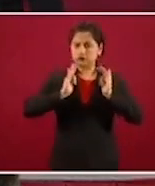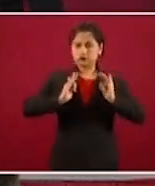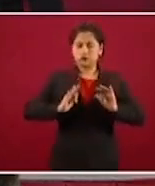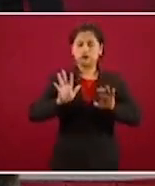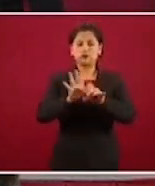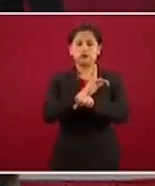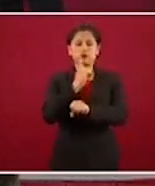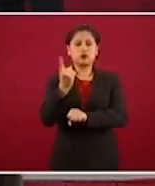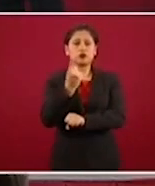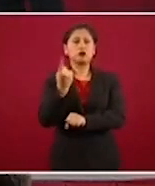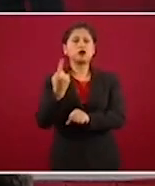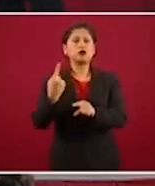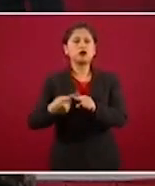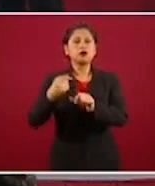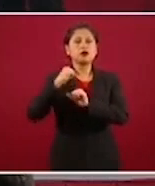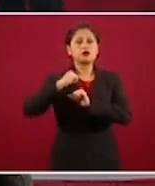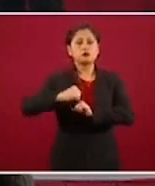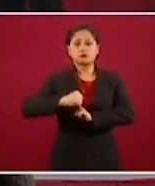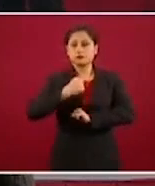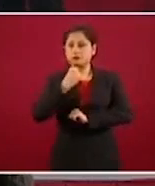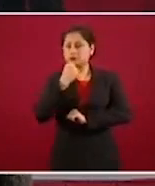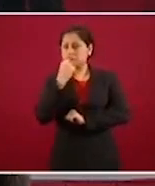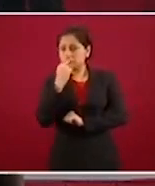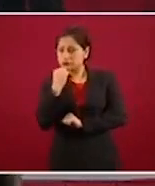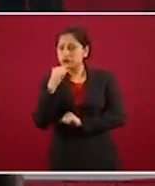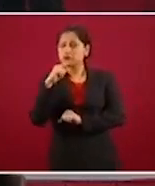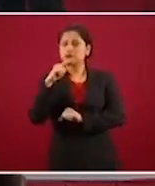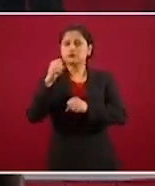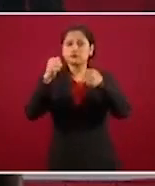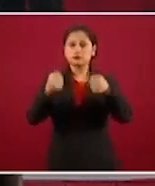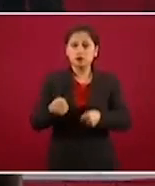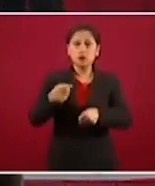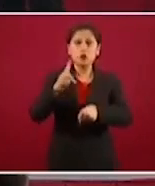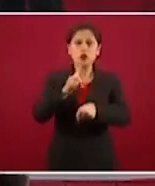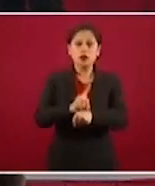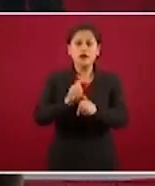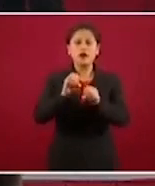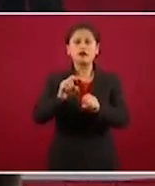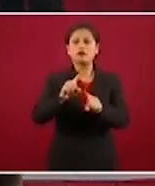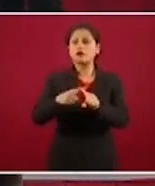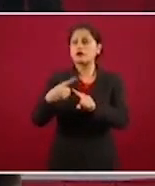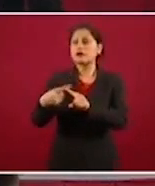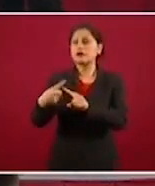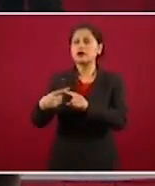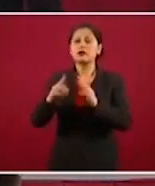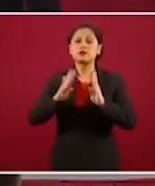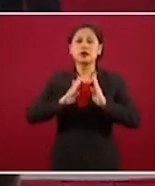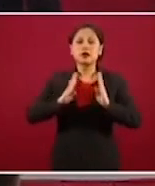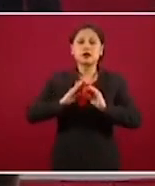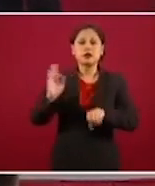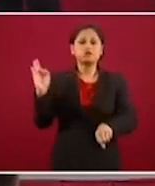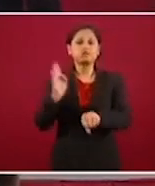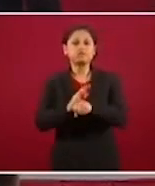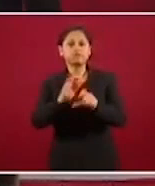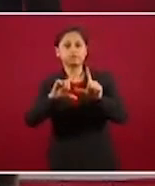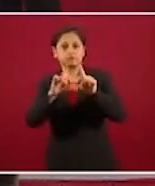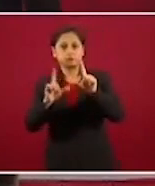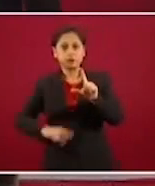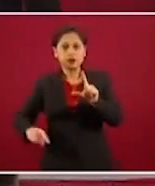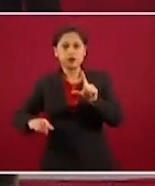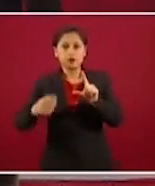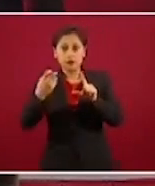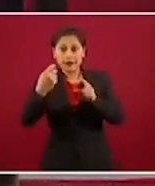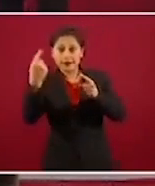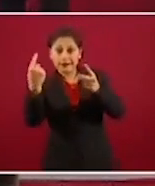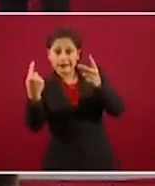protegidos porque se salvaguarda la integridad y soberanía de la patria, etcétera. Entonces, todas esas actividades no pueden parar,